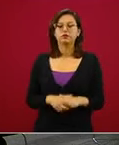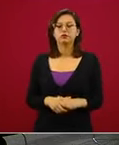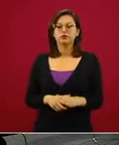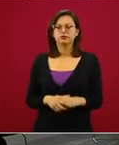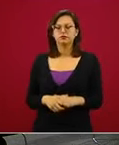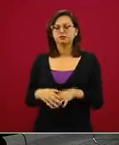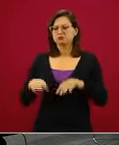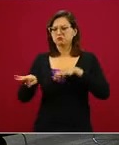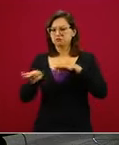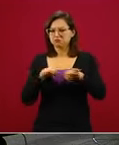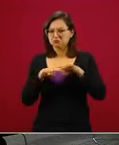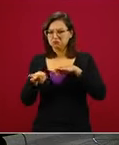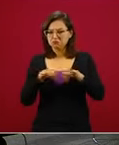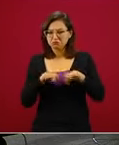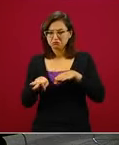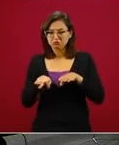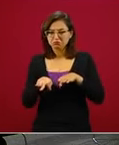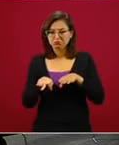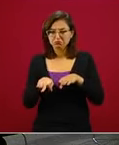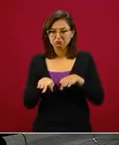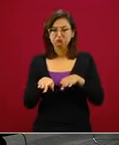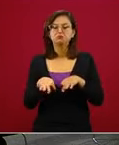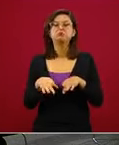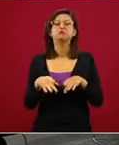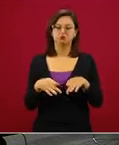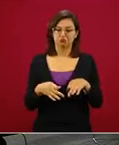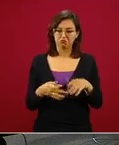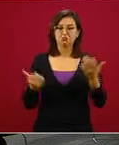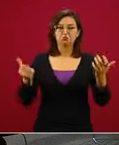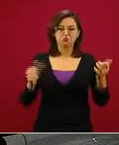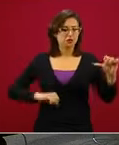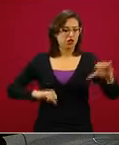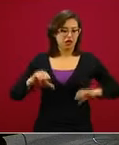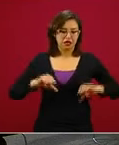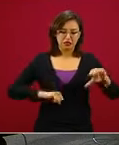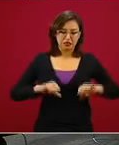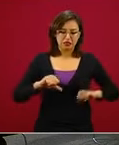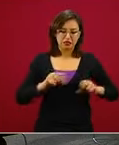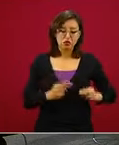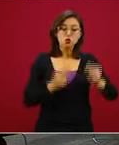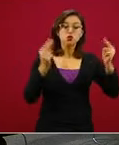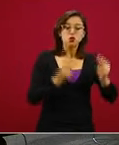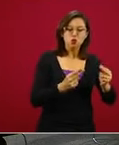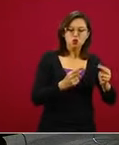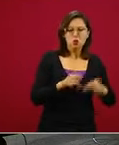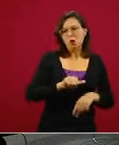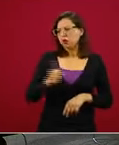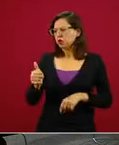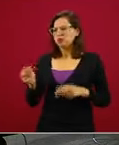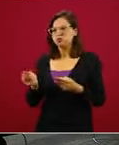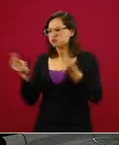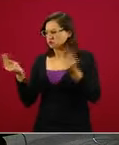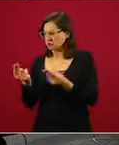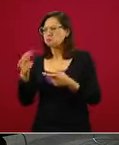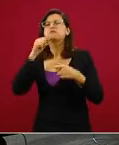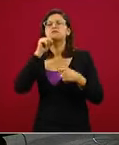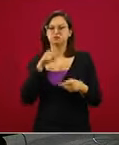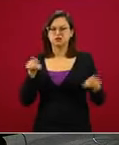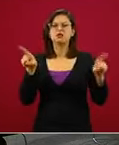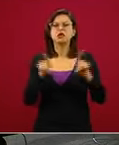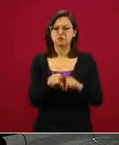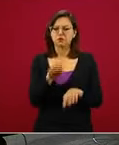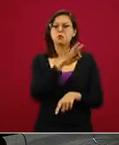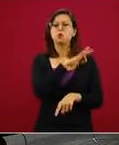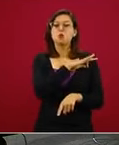actividades laborales, pueden estar trabajando las actividades esenciales y las no esenciales, pero